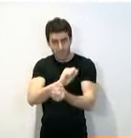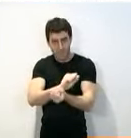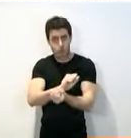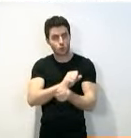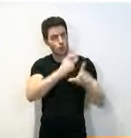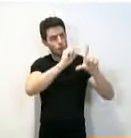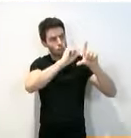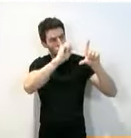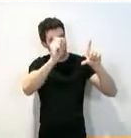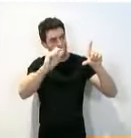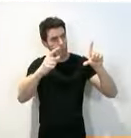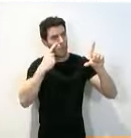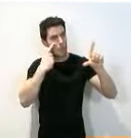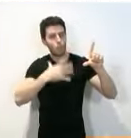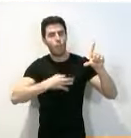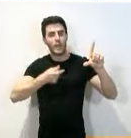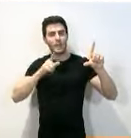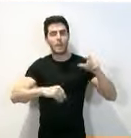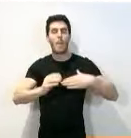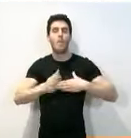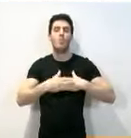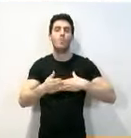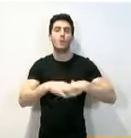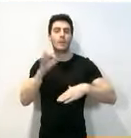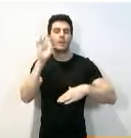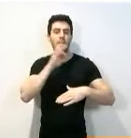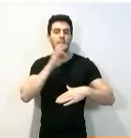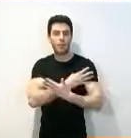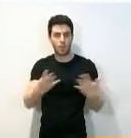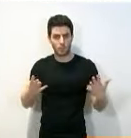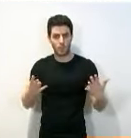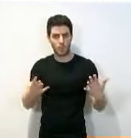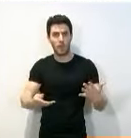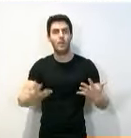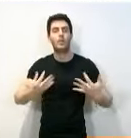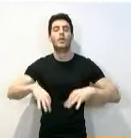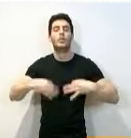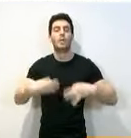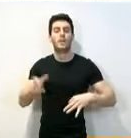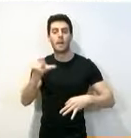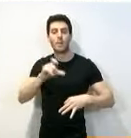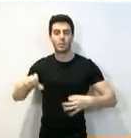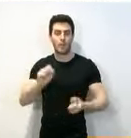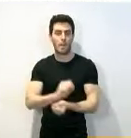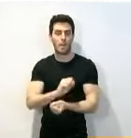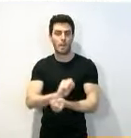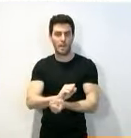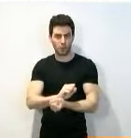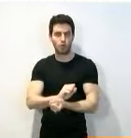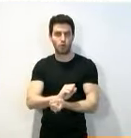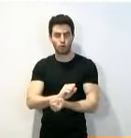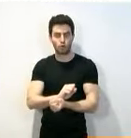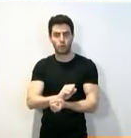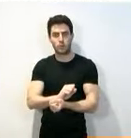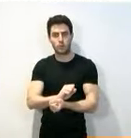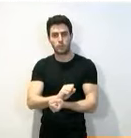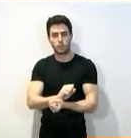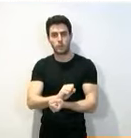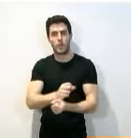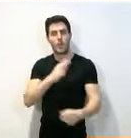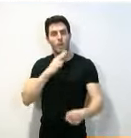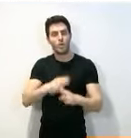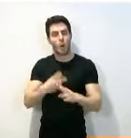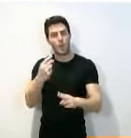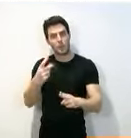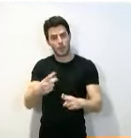y sobre todo en las puertas que corresponden al siglo XIX. Normalmente los presos grababan a navajas su nombre y